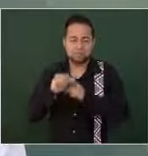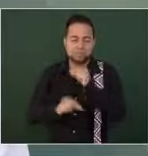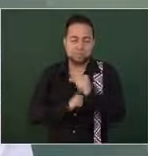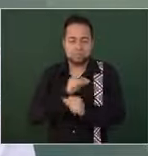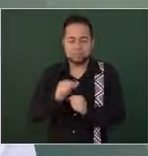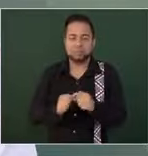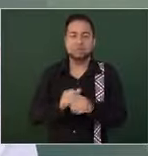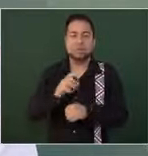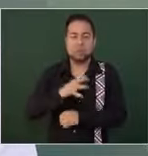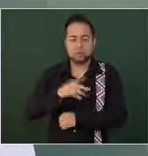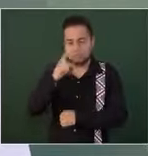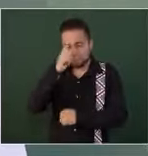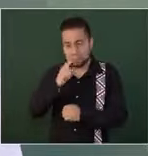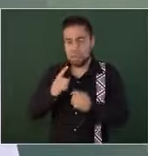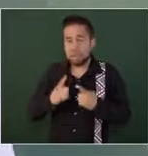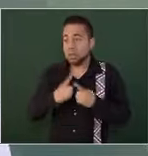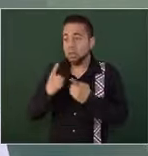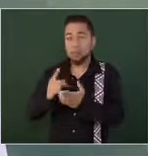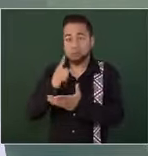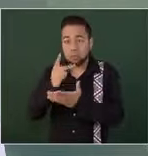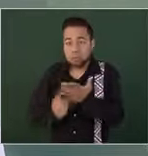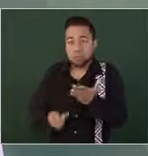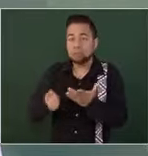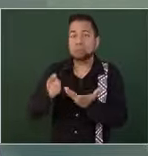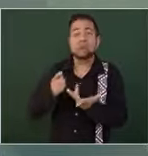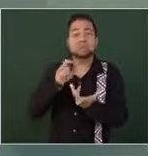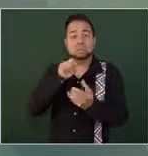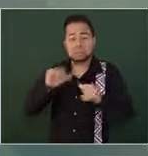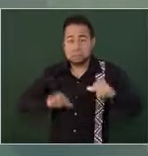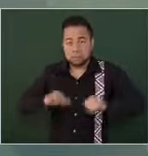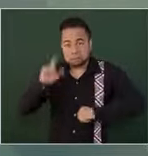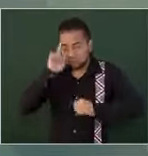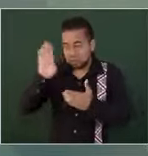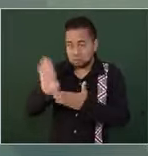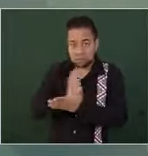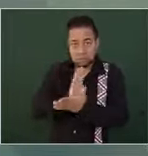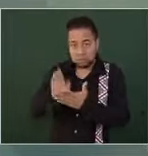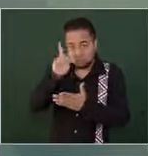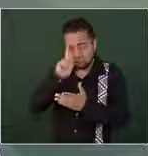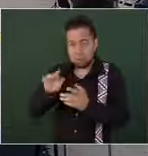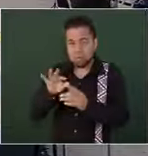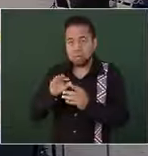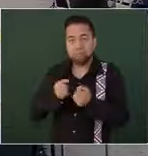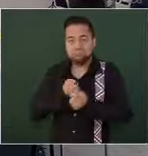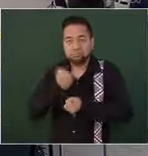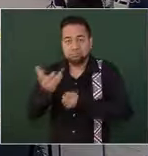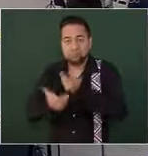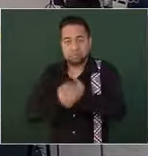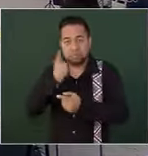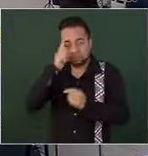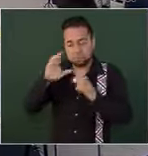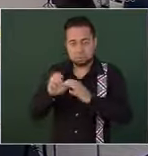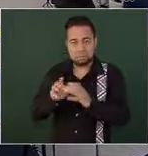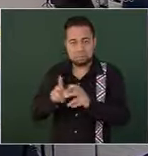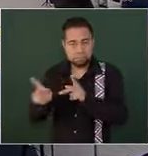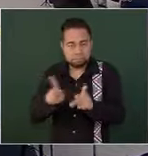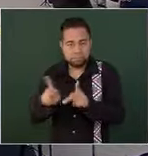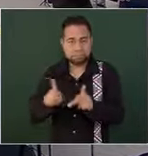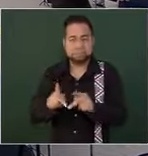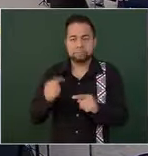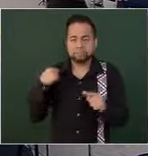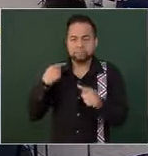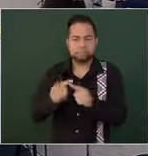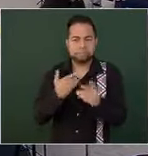para llevar programas y acciones para el bienestar a nuestras comunidades y a nuestra población. A la